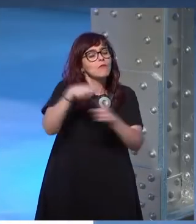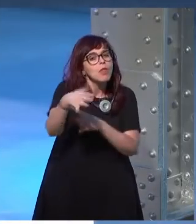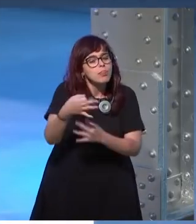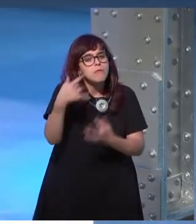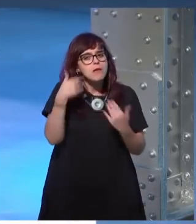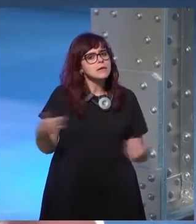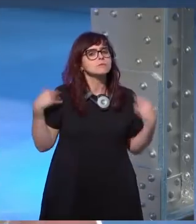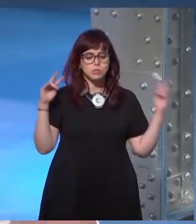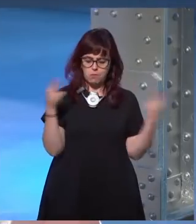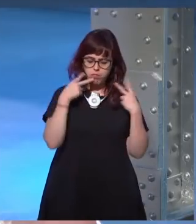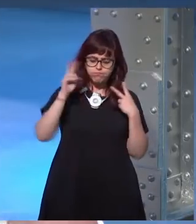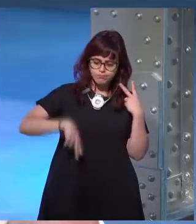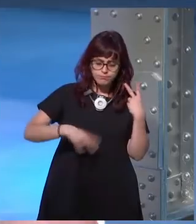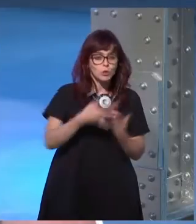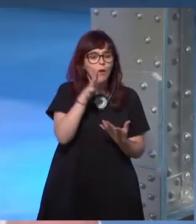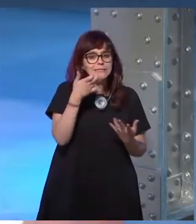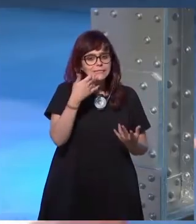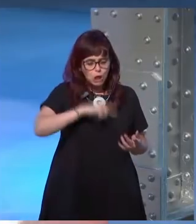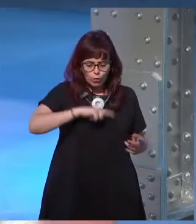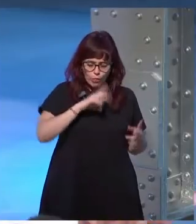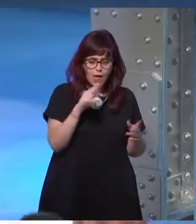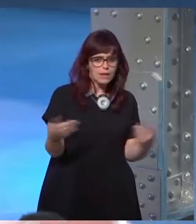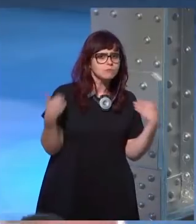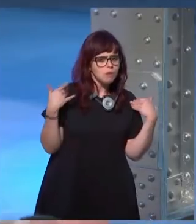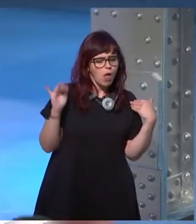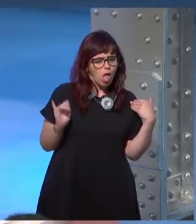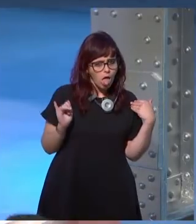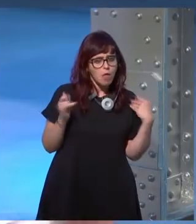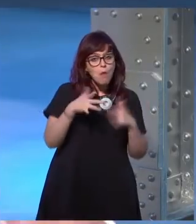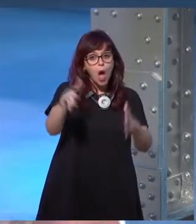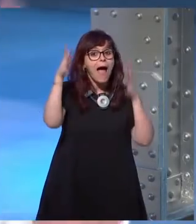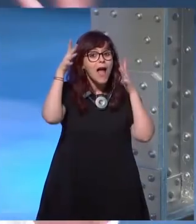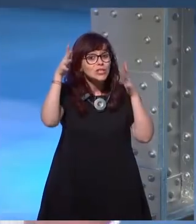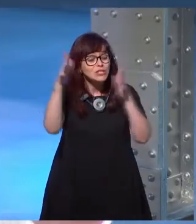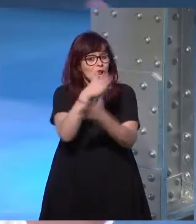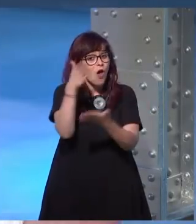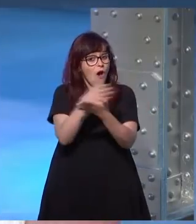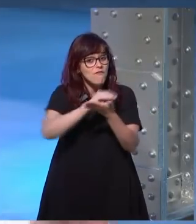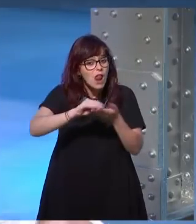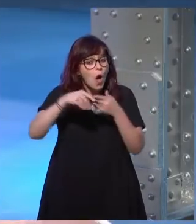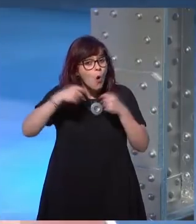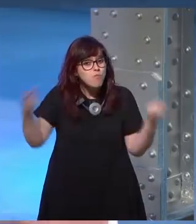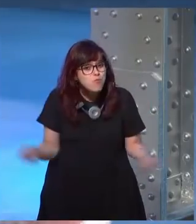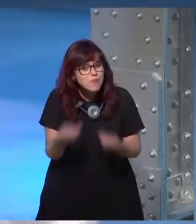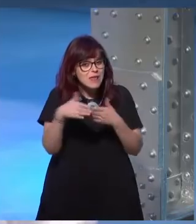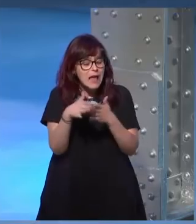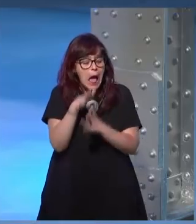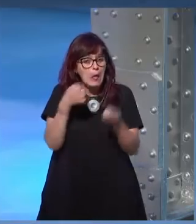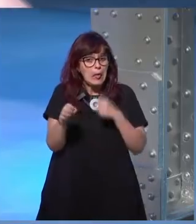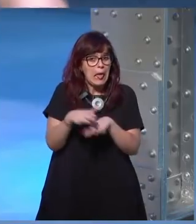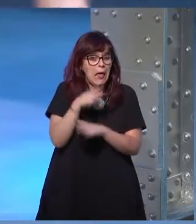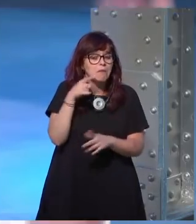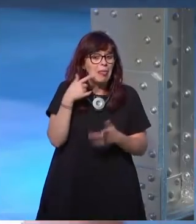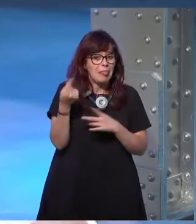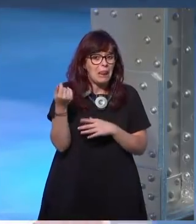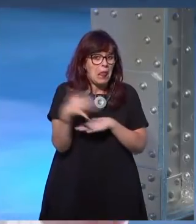que ser consciente de esa responsabilidad una vez publicas una novela aunque estés sin blanca aunque estés lloriqueando por los